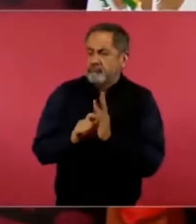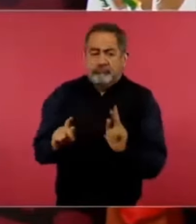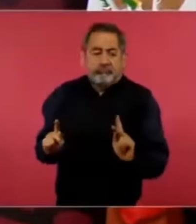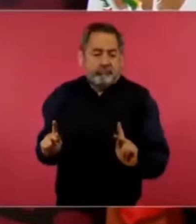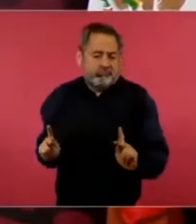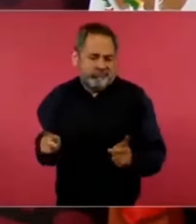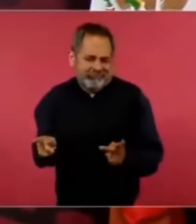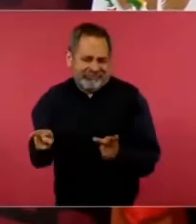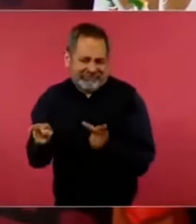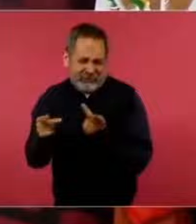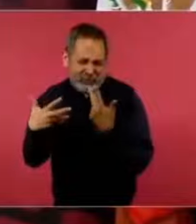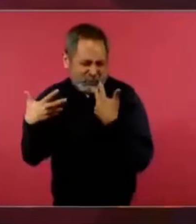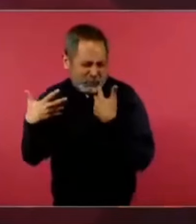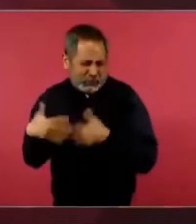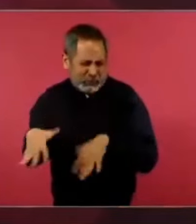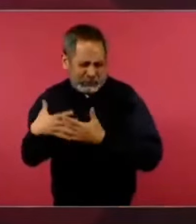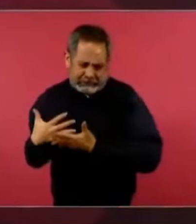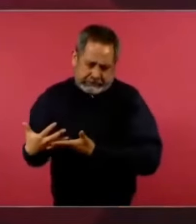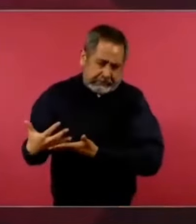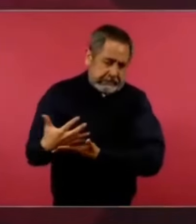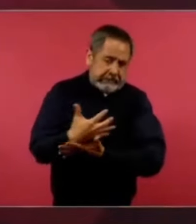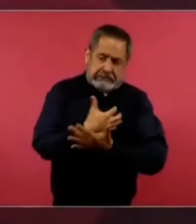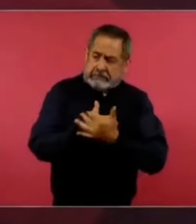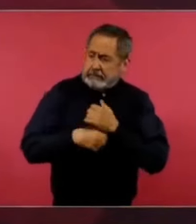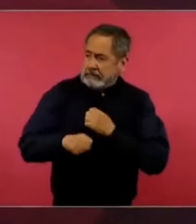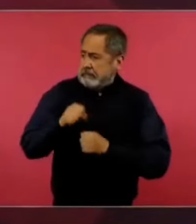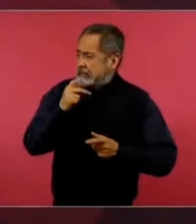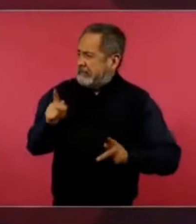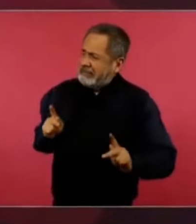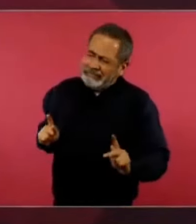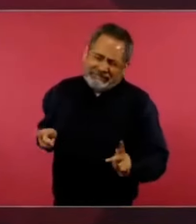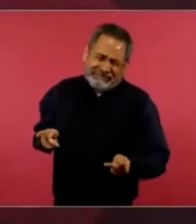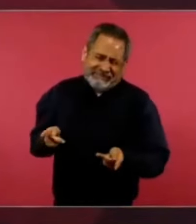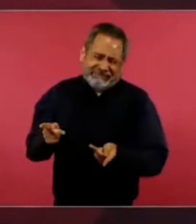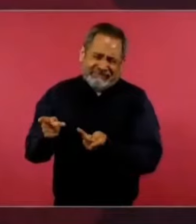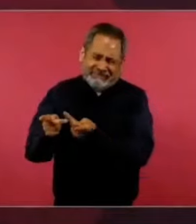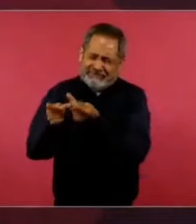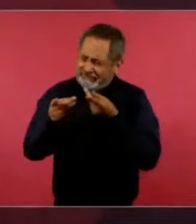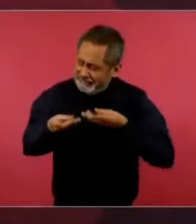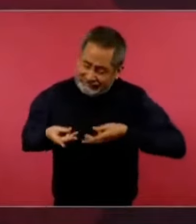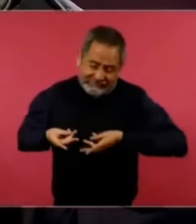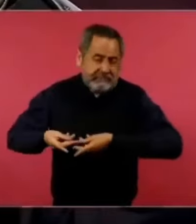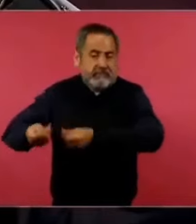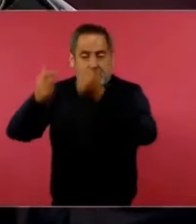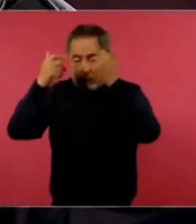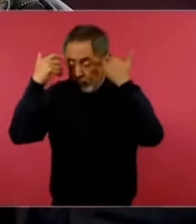pero como pan caliente,